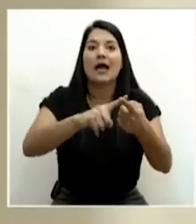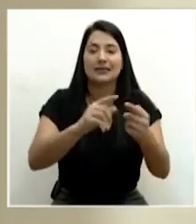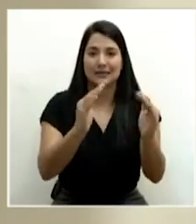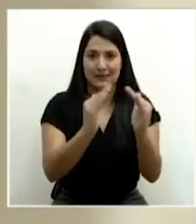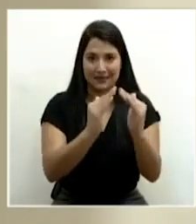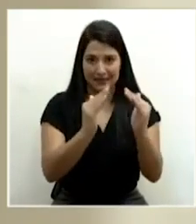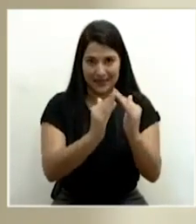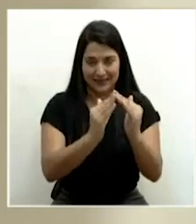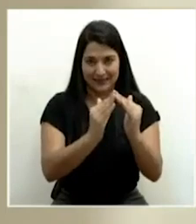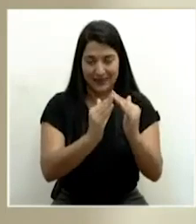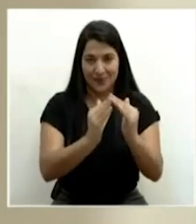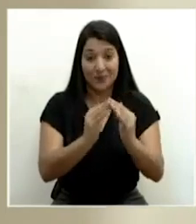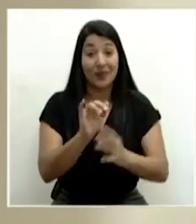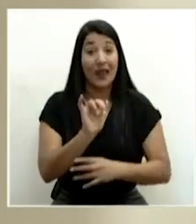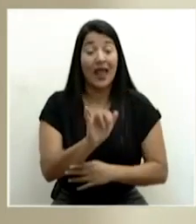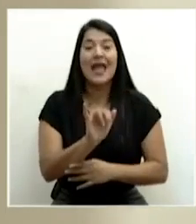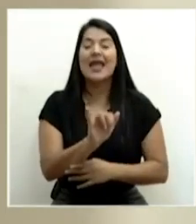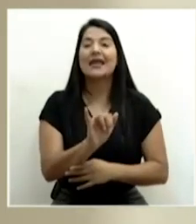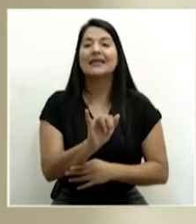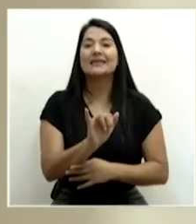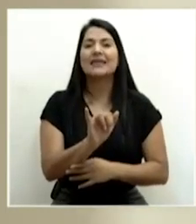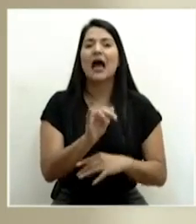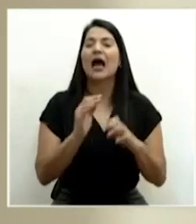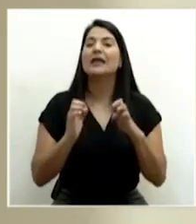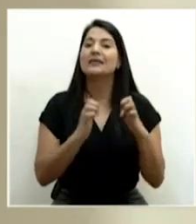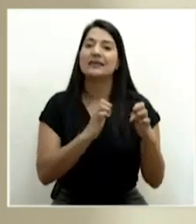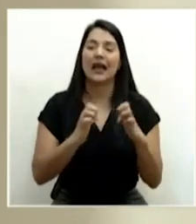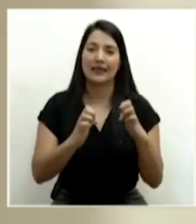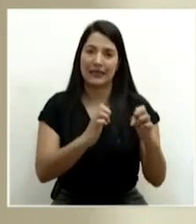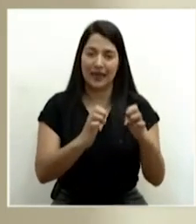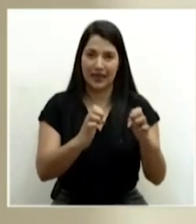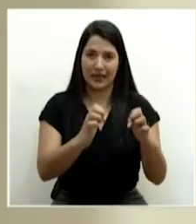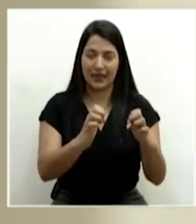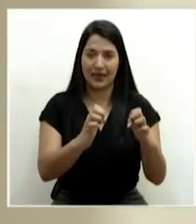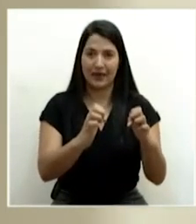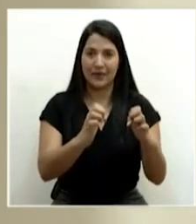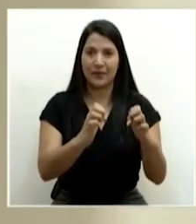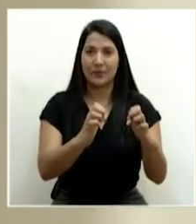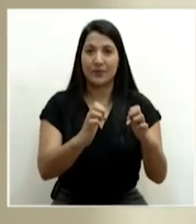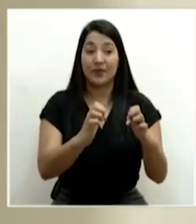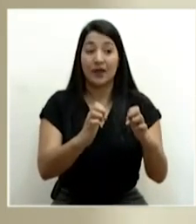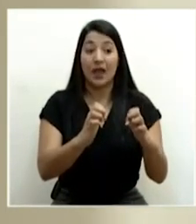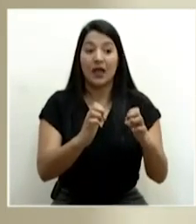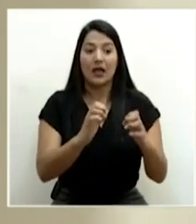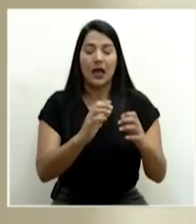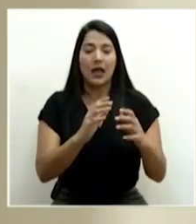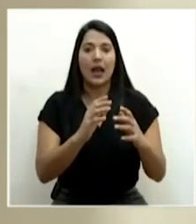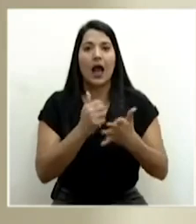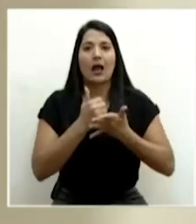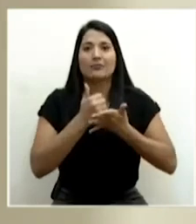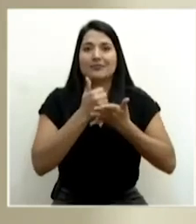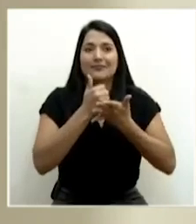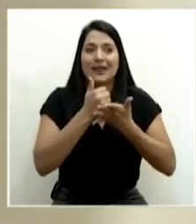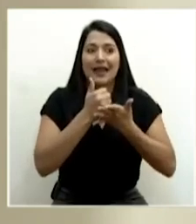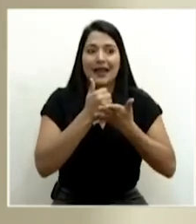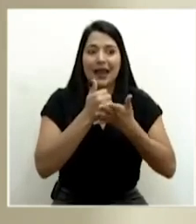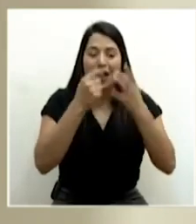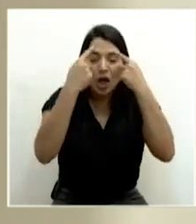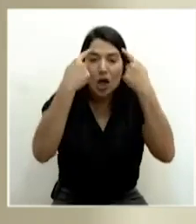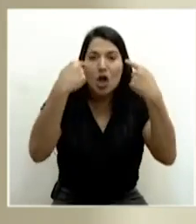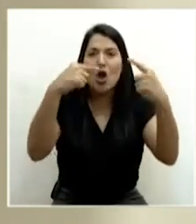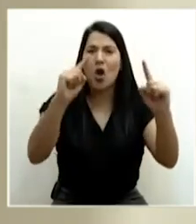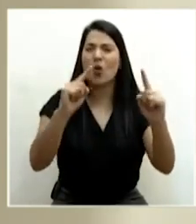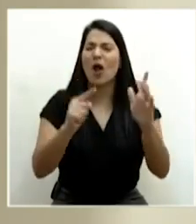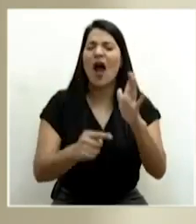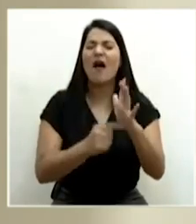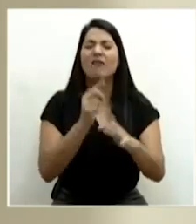Esta es una de esas estrategias cuyo impacto probablemente lo estamos subestimando.